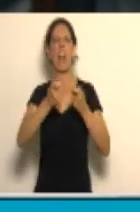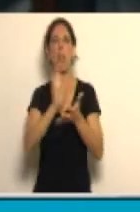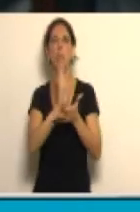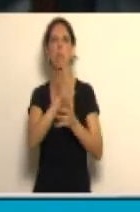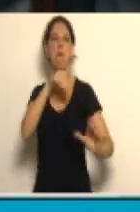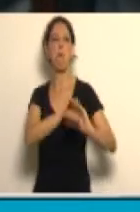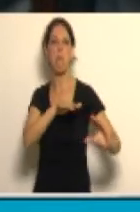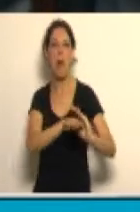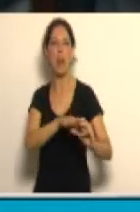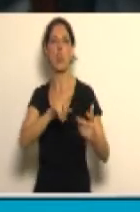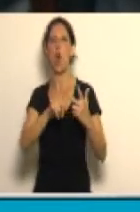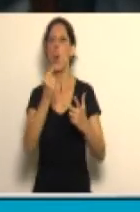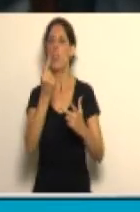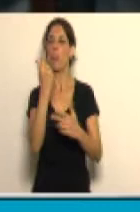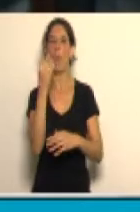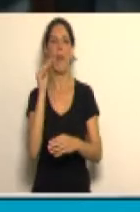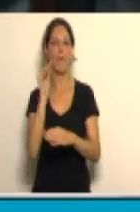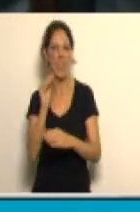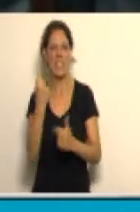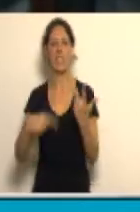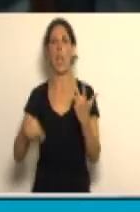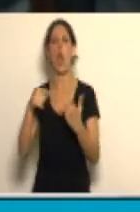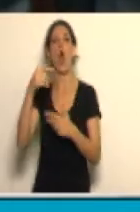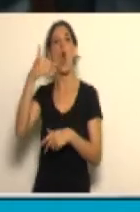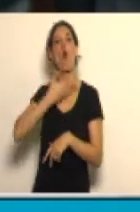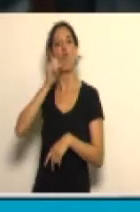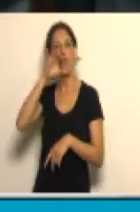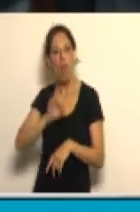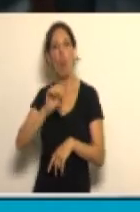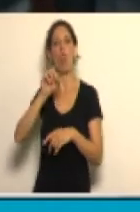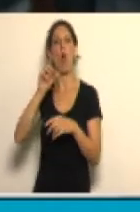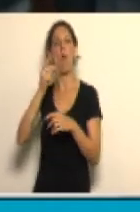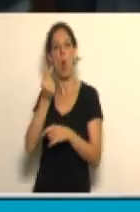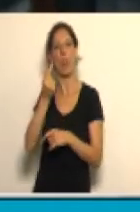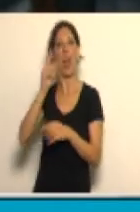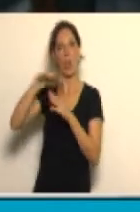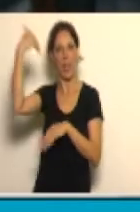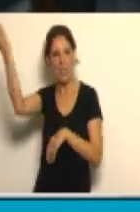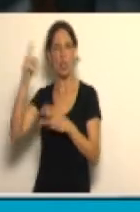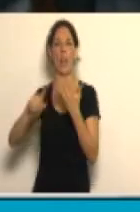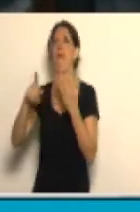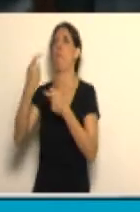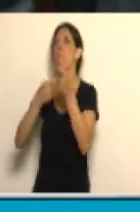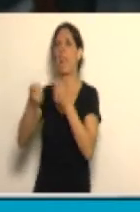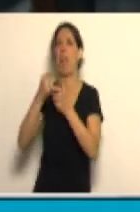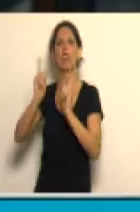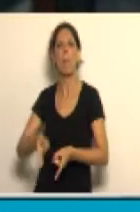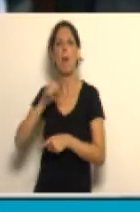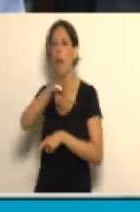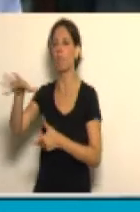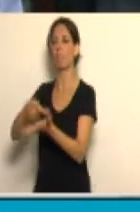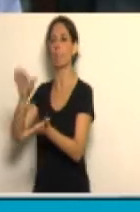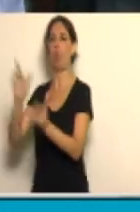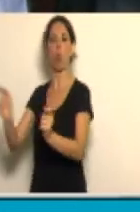bancos, los sectores financieros, el Fondo Monetario Internacional, el mercado son los terratenientes del campo,